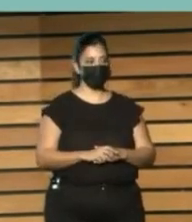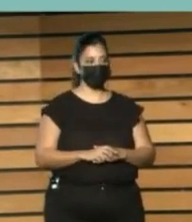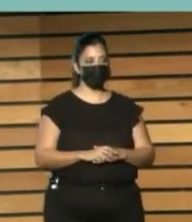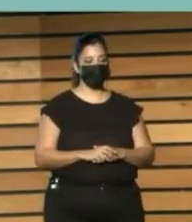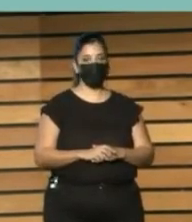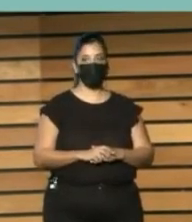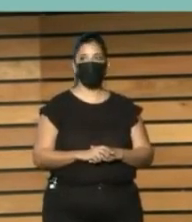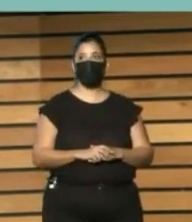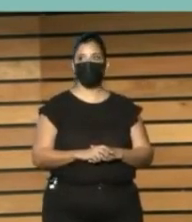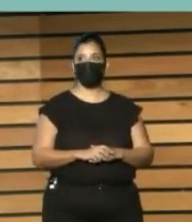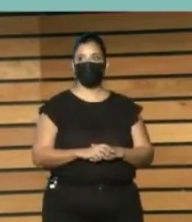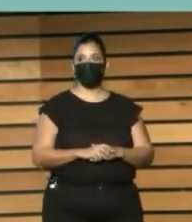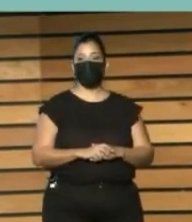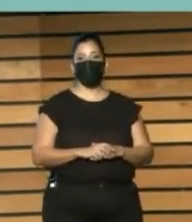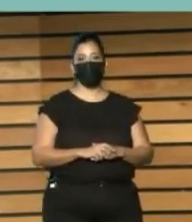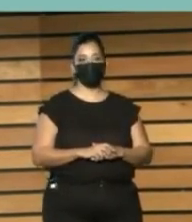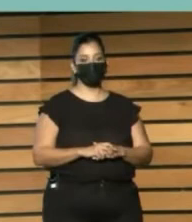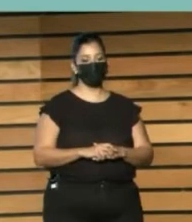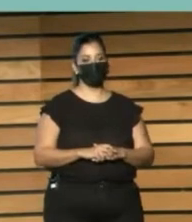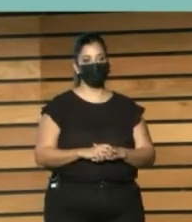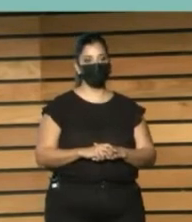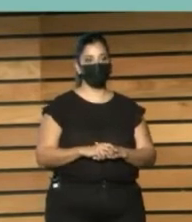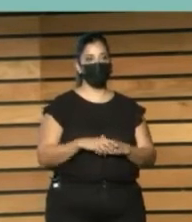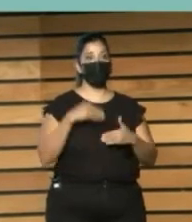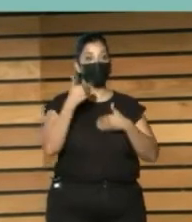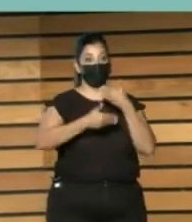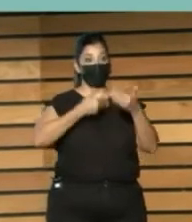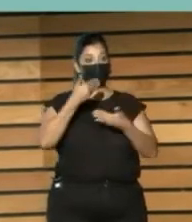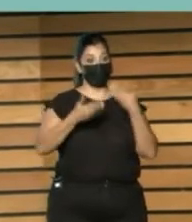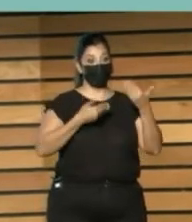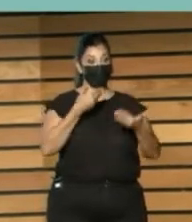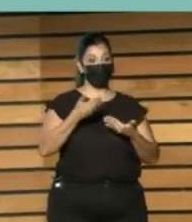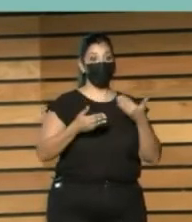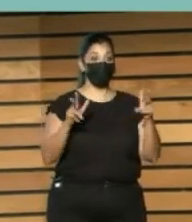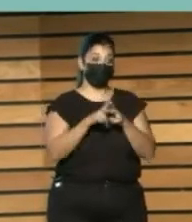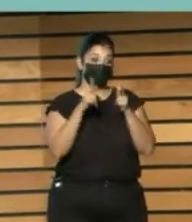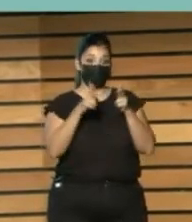Los procesos Sociales Son Nuestra razón De ser